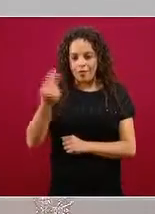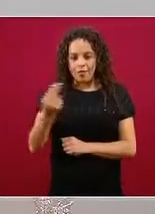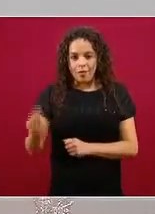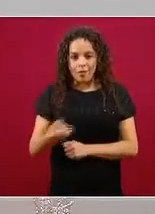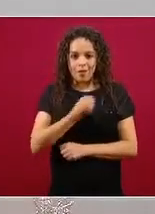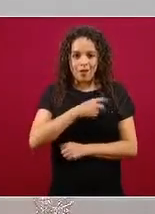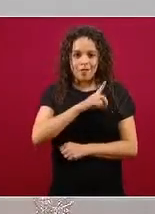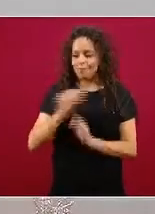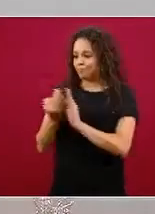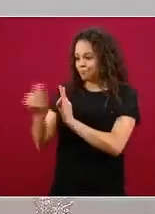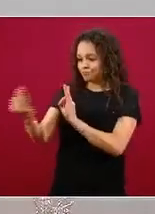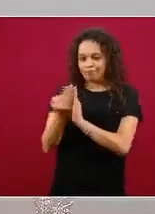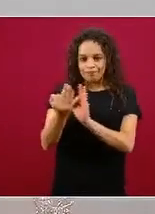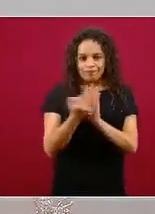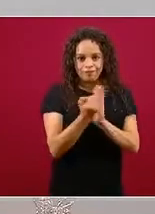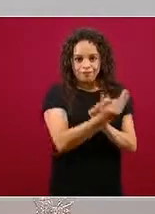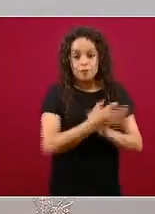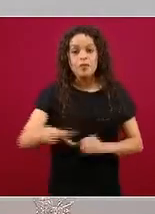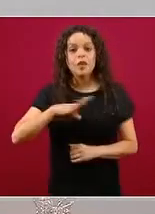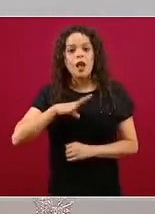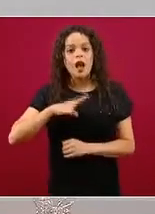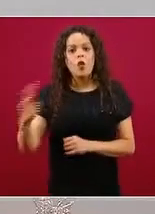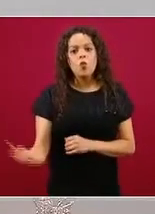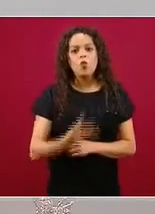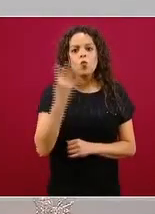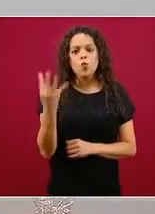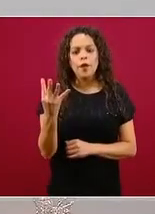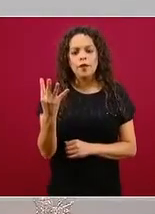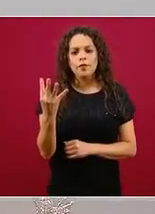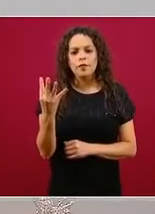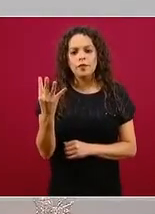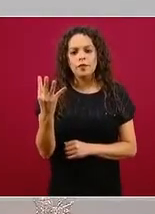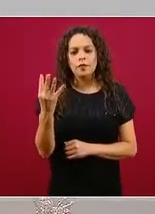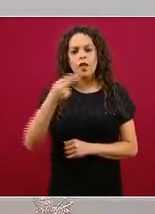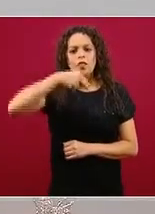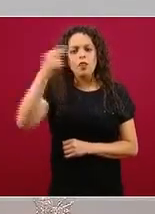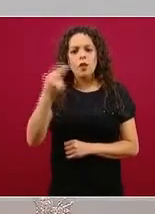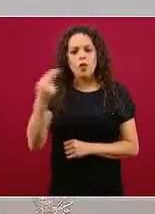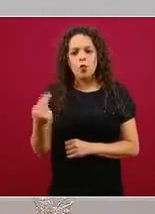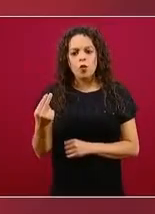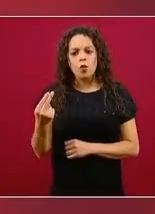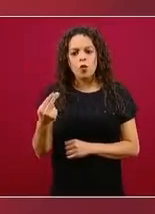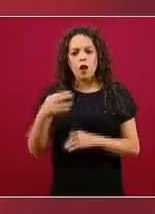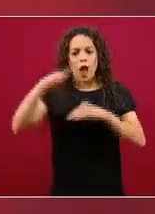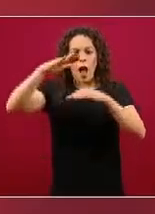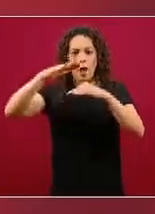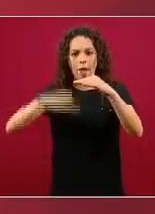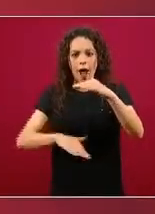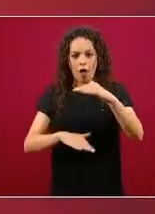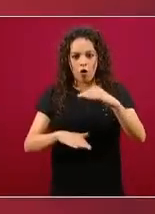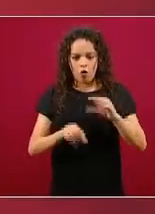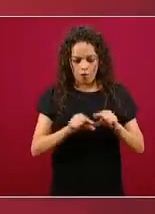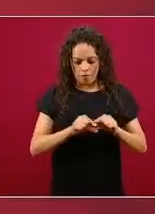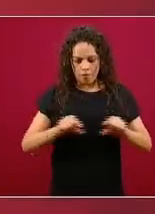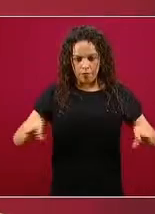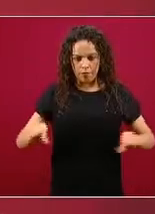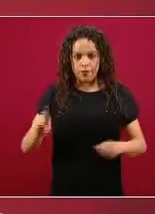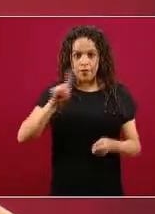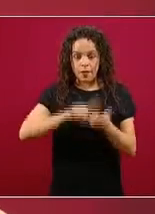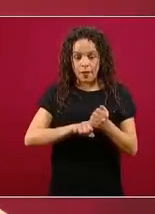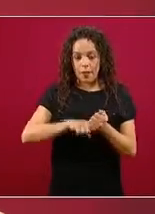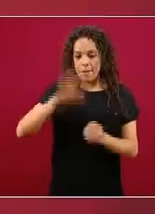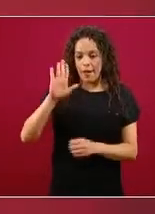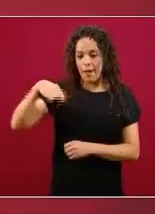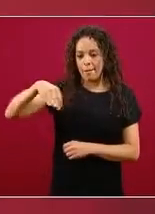cuatro íconos acá abajo, es el menú principal. El de la derecha